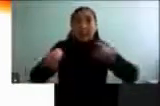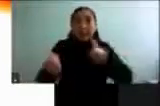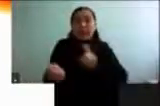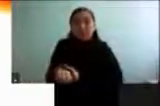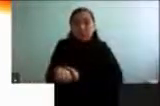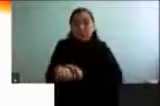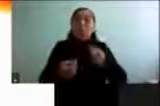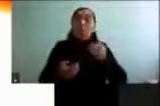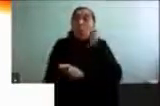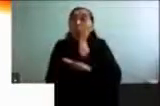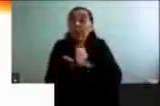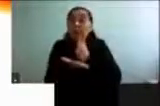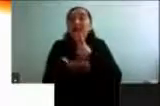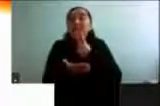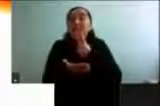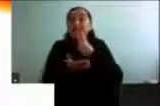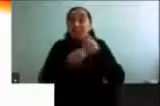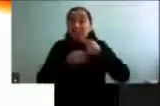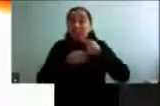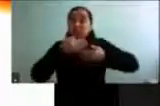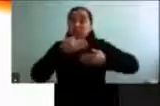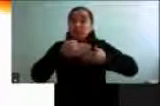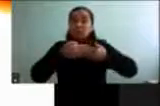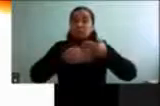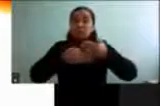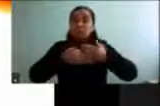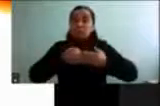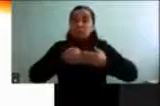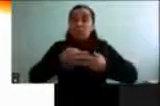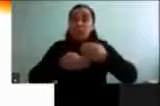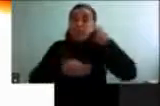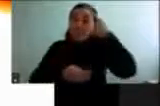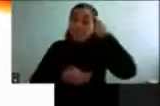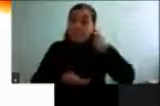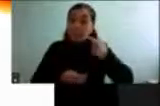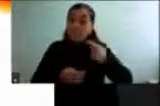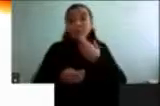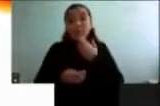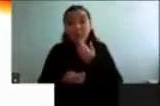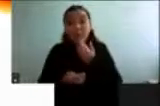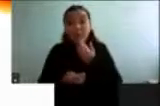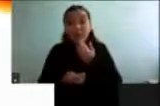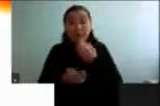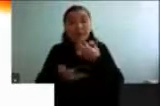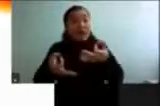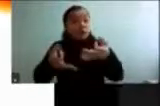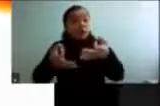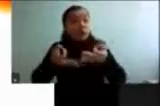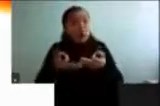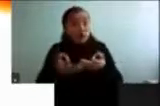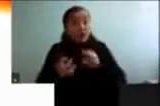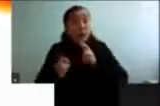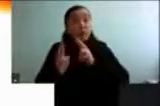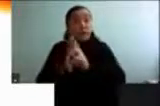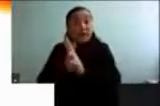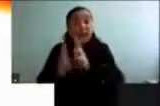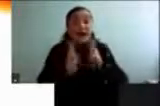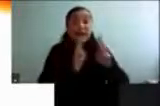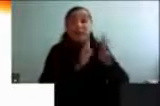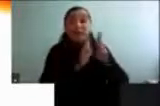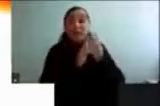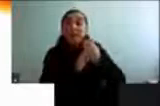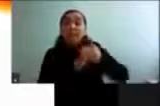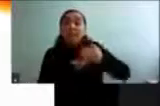durante su vida. Pero la mayor parte también es resultado de las interacciones que están fuera de su control.